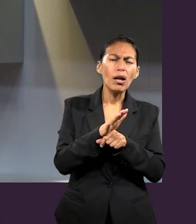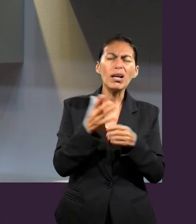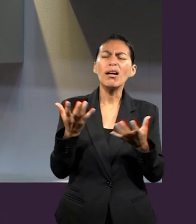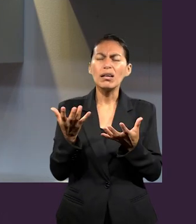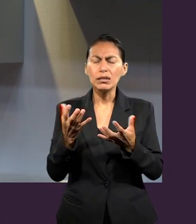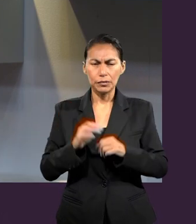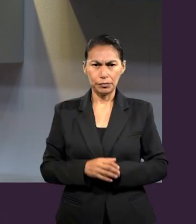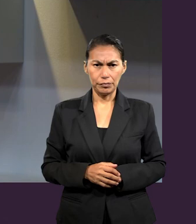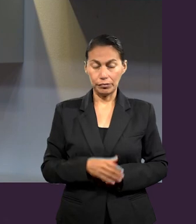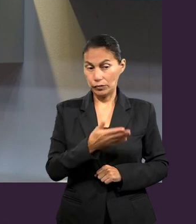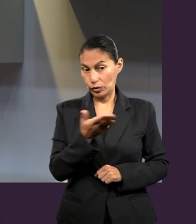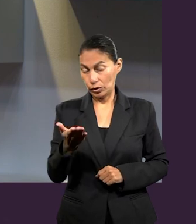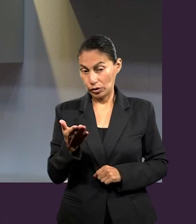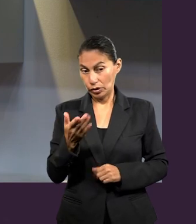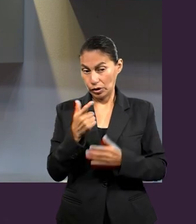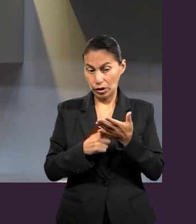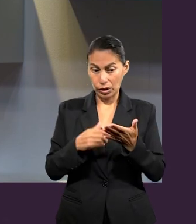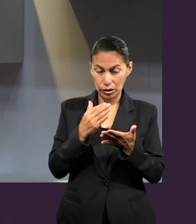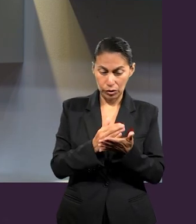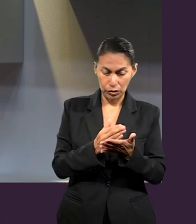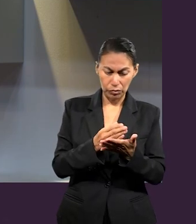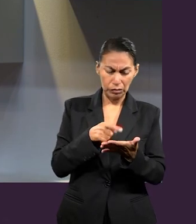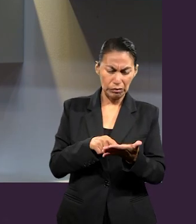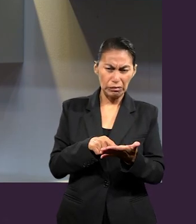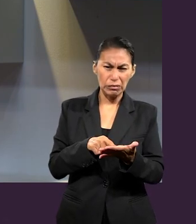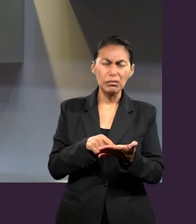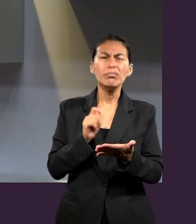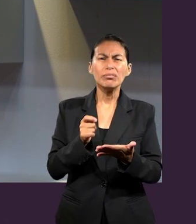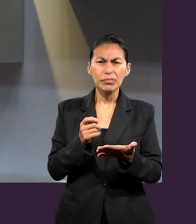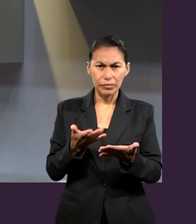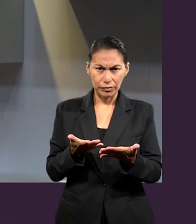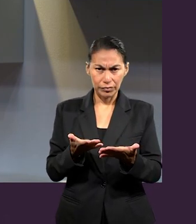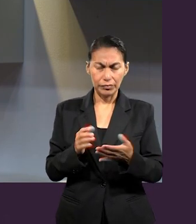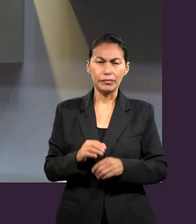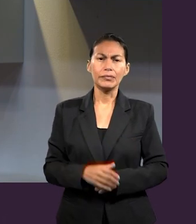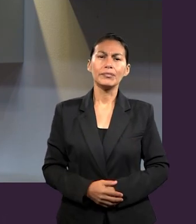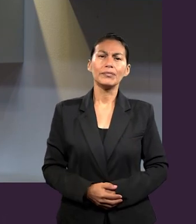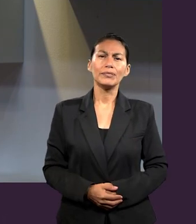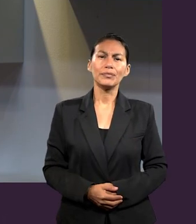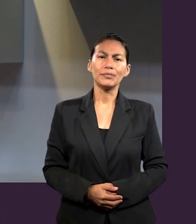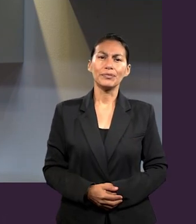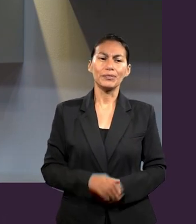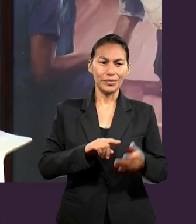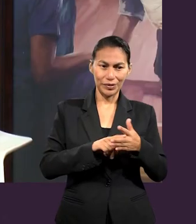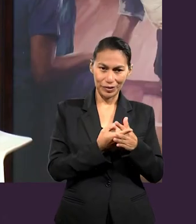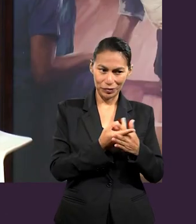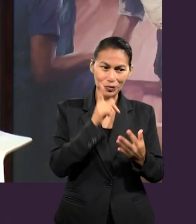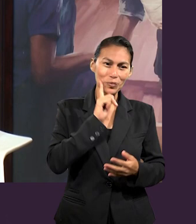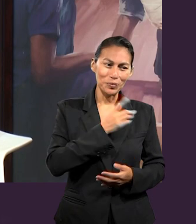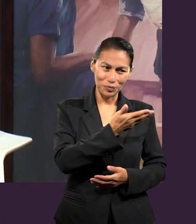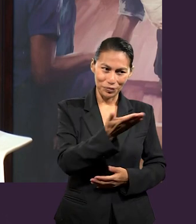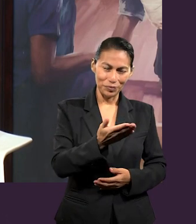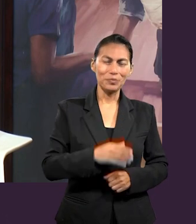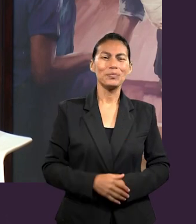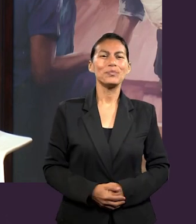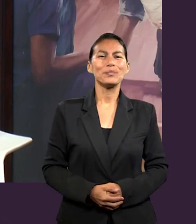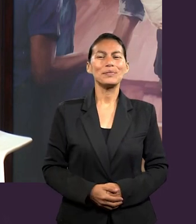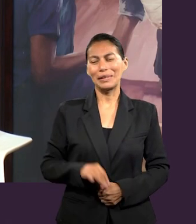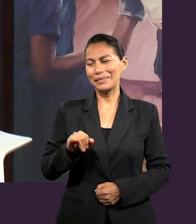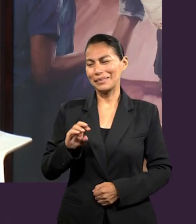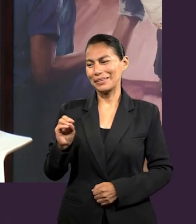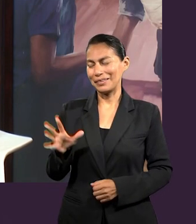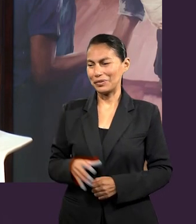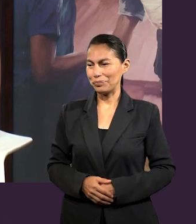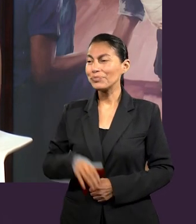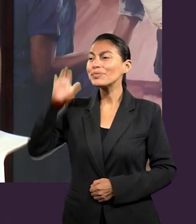se dedican y qué percepción o qué esperan de esta lección para esta semana. Vamos a comenzar con las damas.